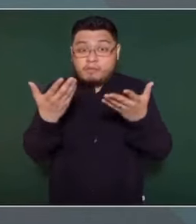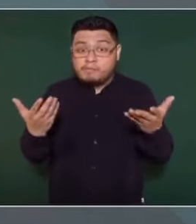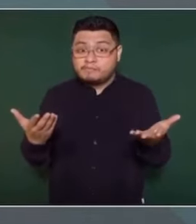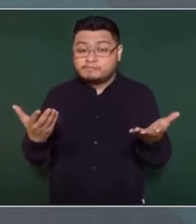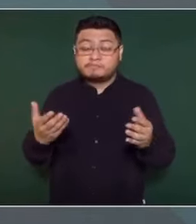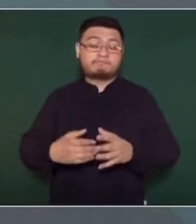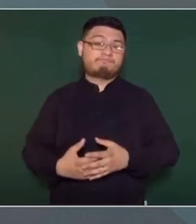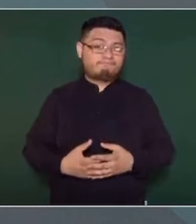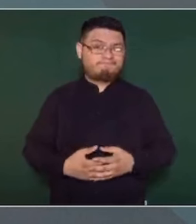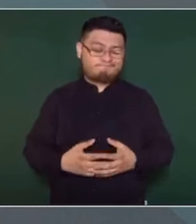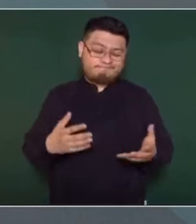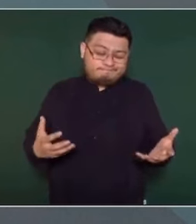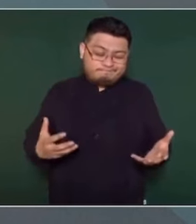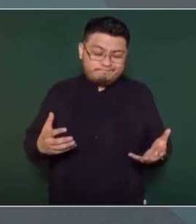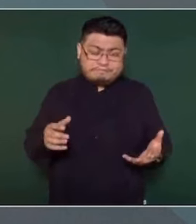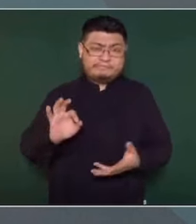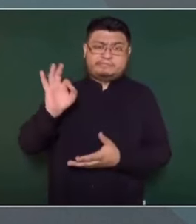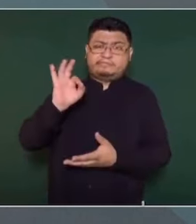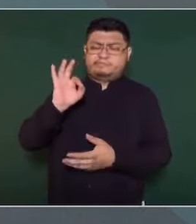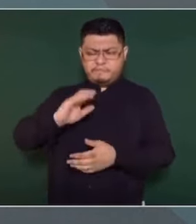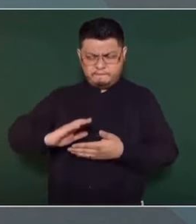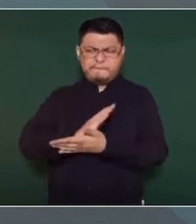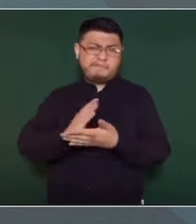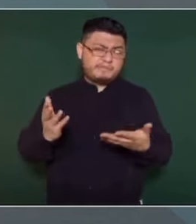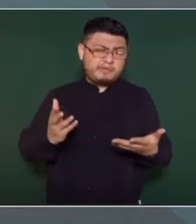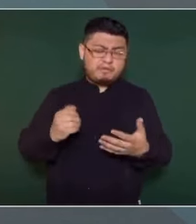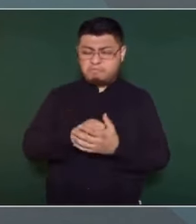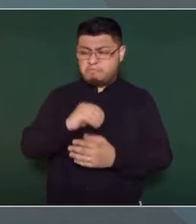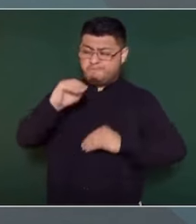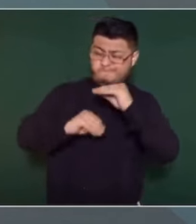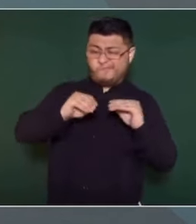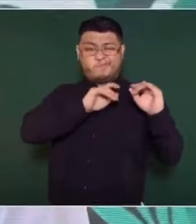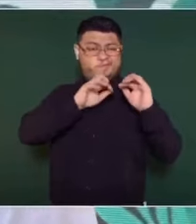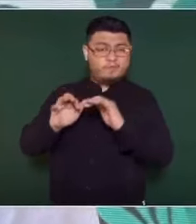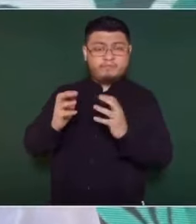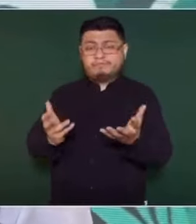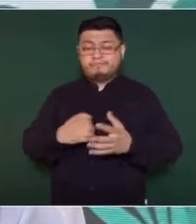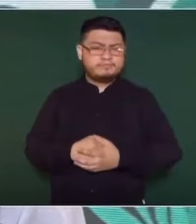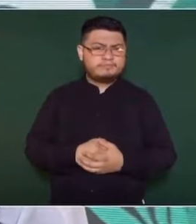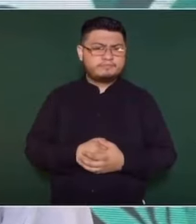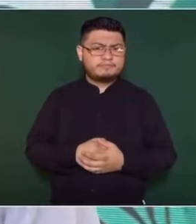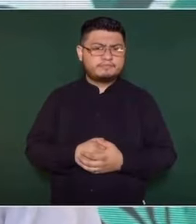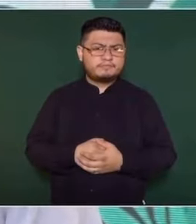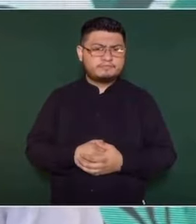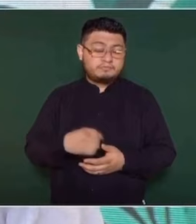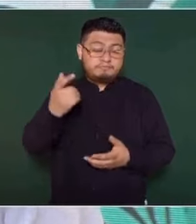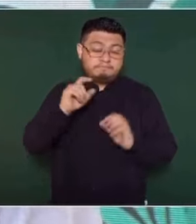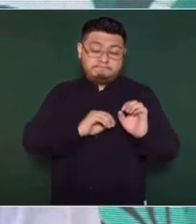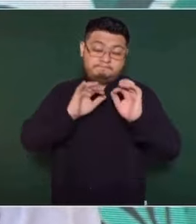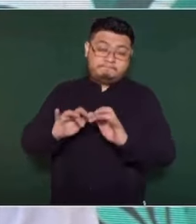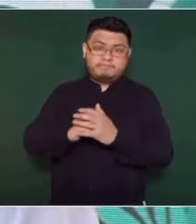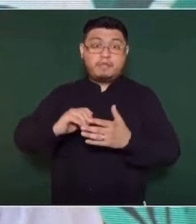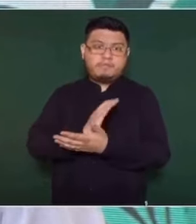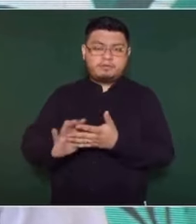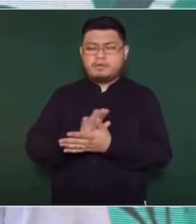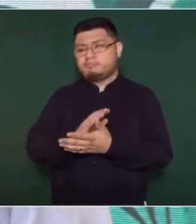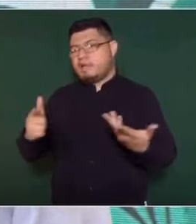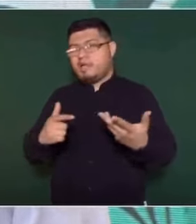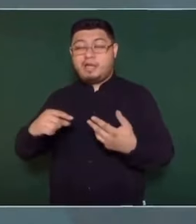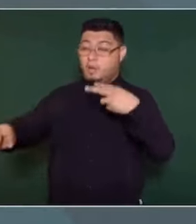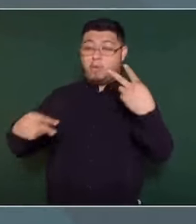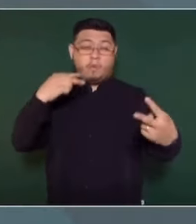con más actuación, con más circo y teatro.